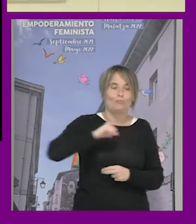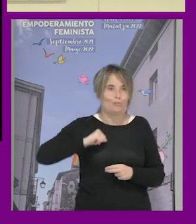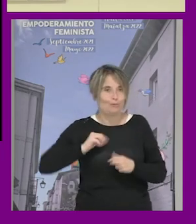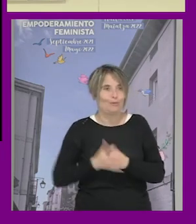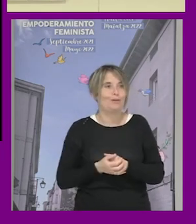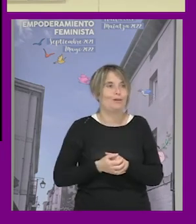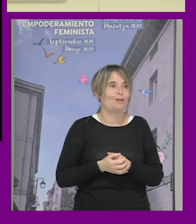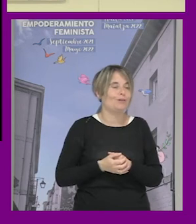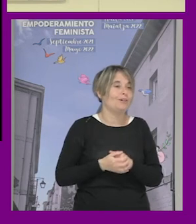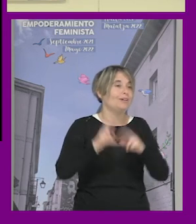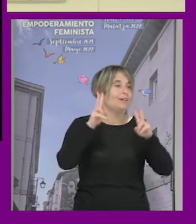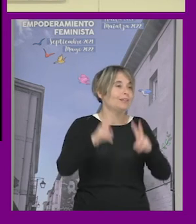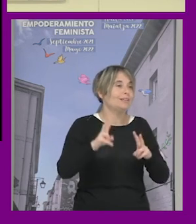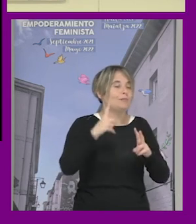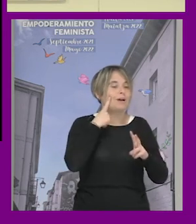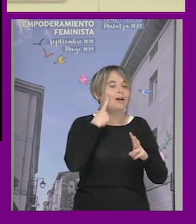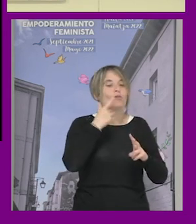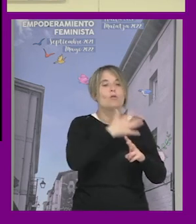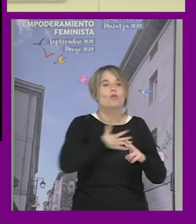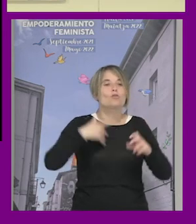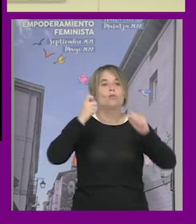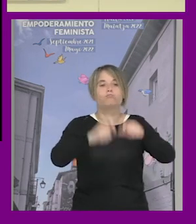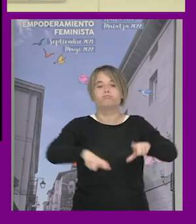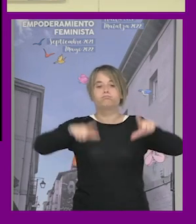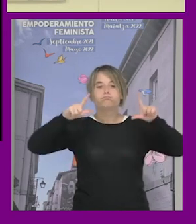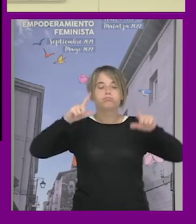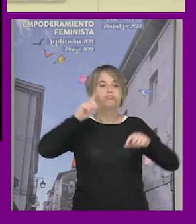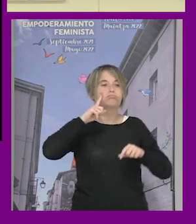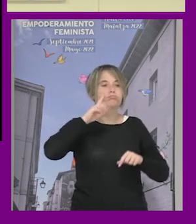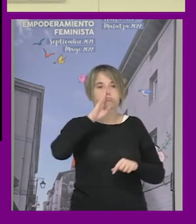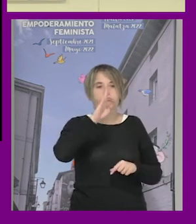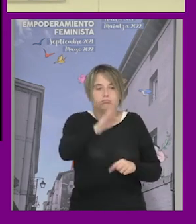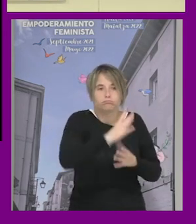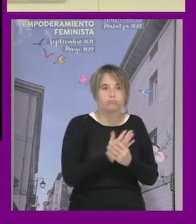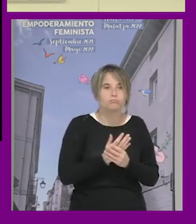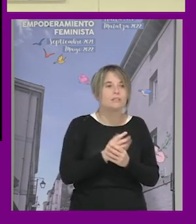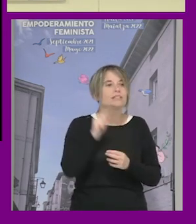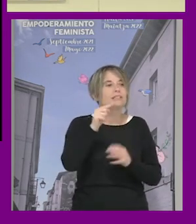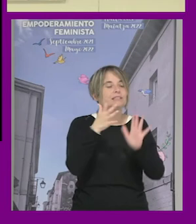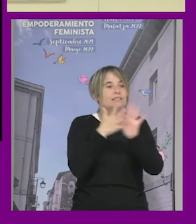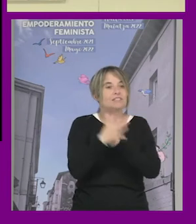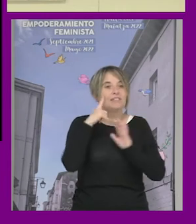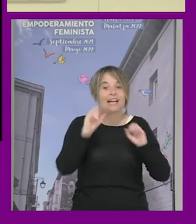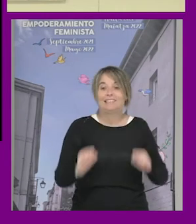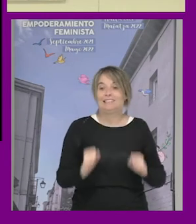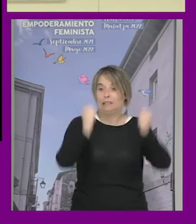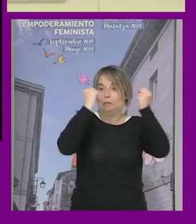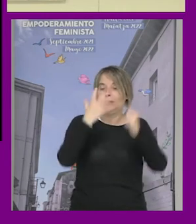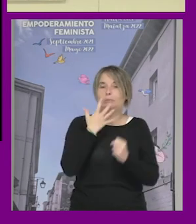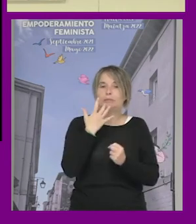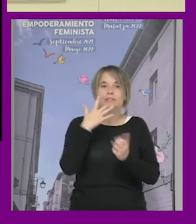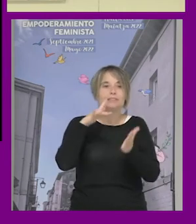cuestionaba un poco la lógica de la salida del armario como la vía predominante para muchas lo que les salvaba un poco de